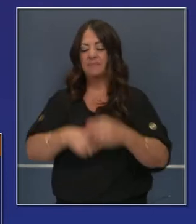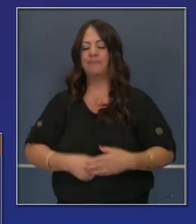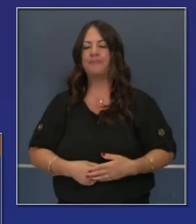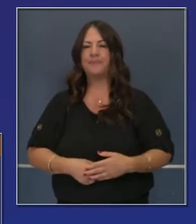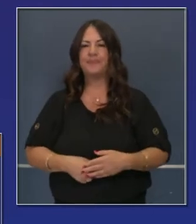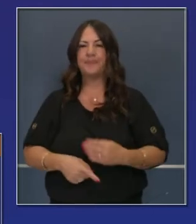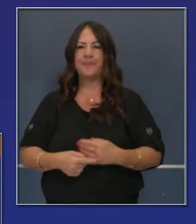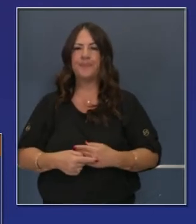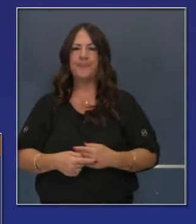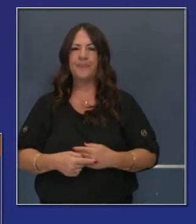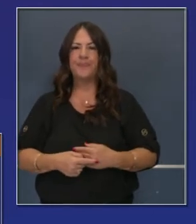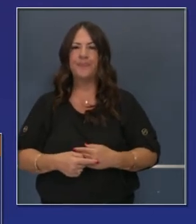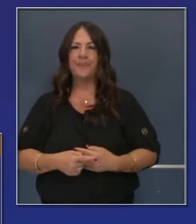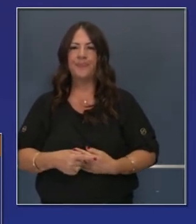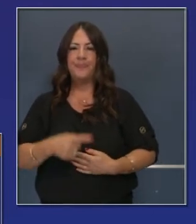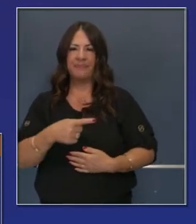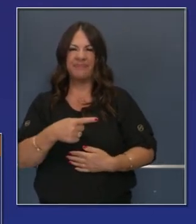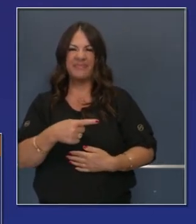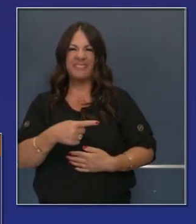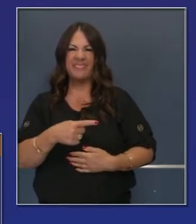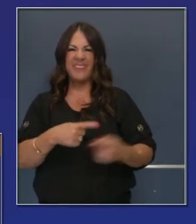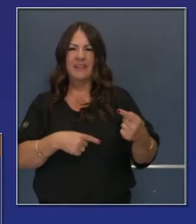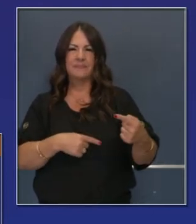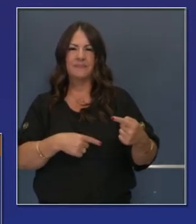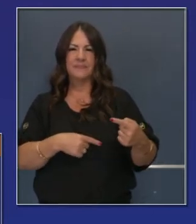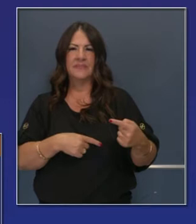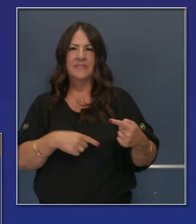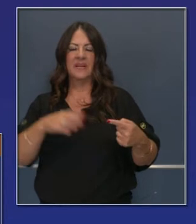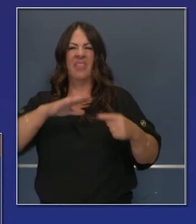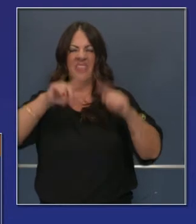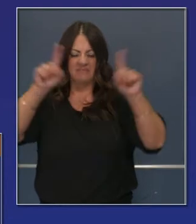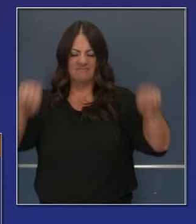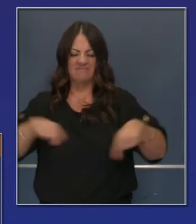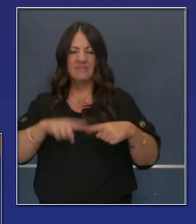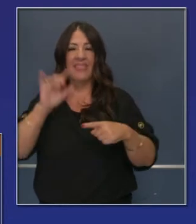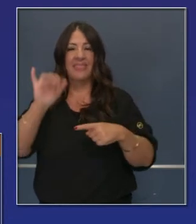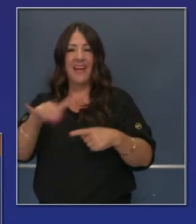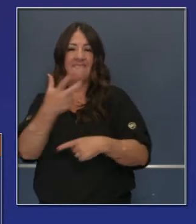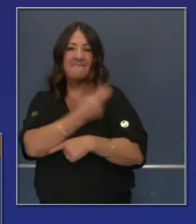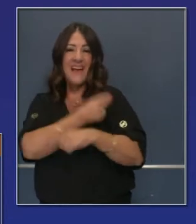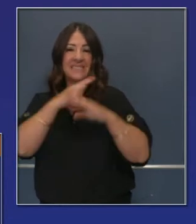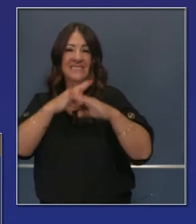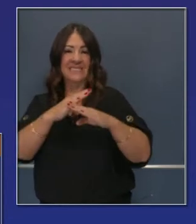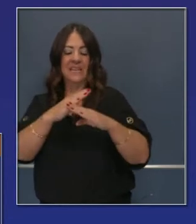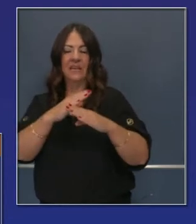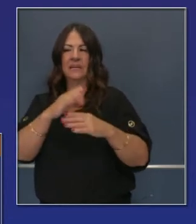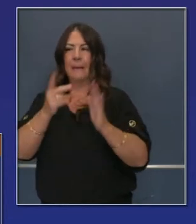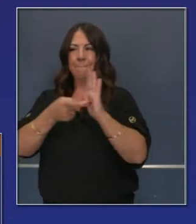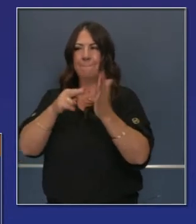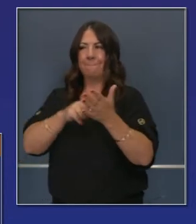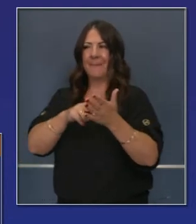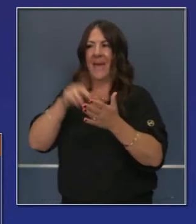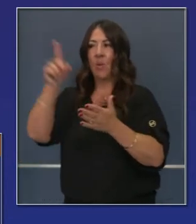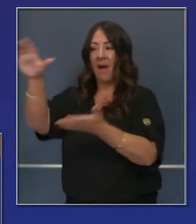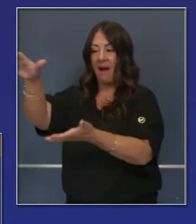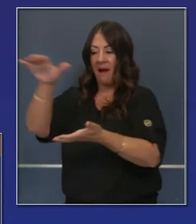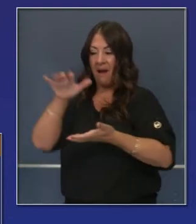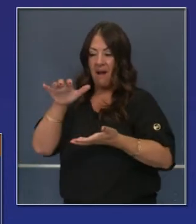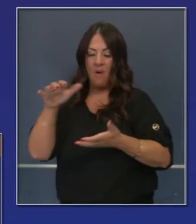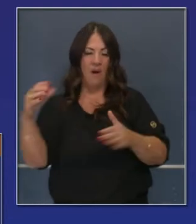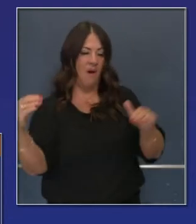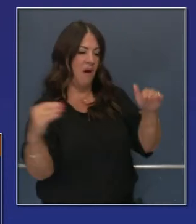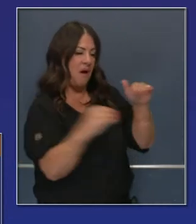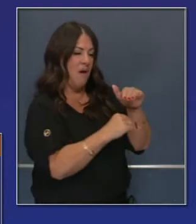de almacenamiento es muy importante. Fíjense ustedes, los requisitos de almacenamiento para estas vacunas, estas requieren